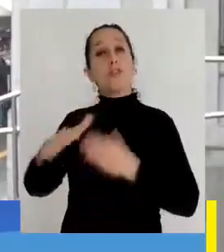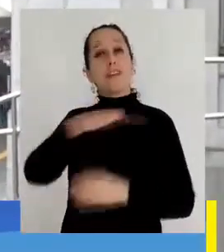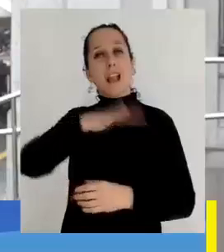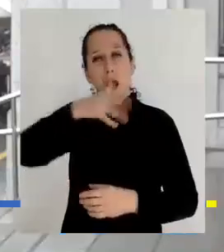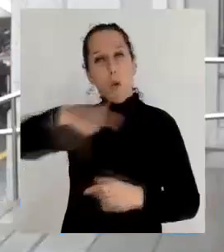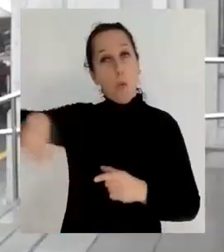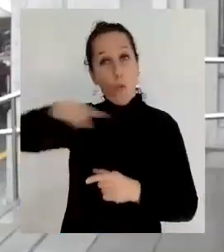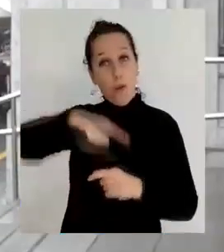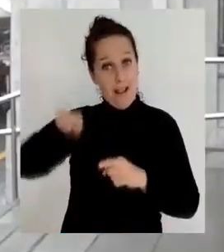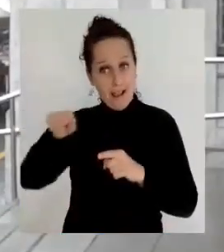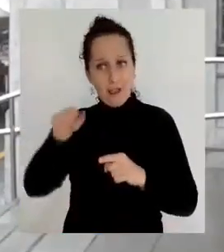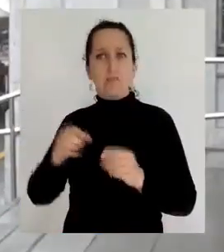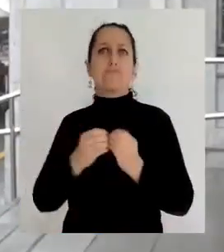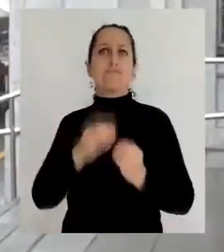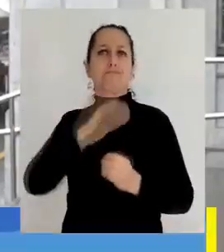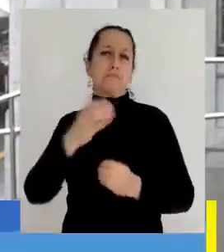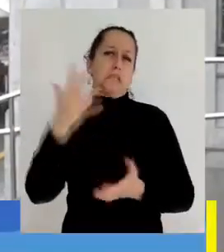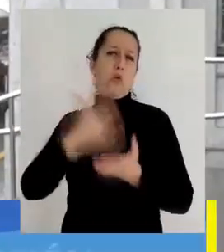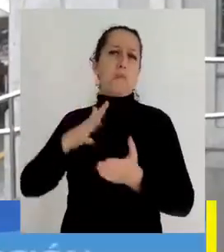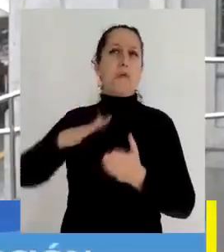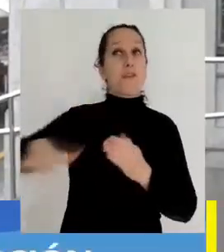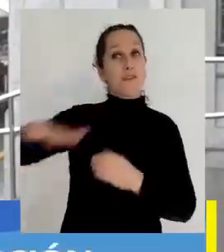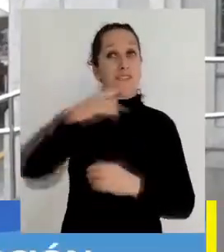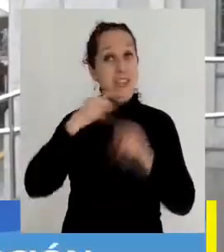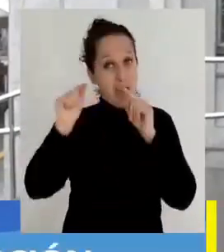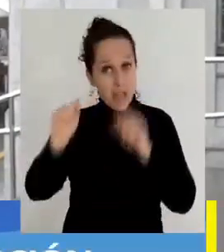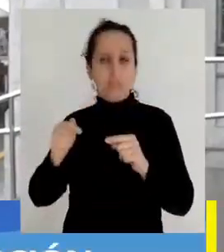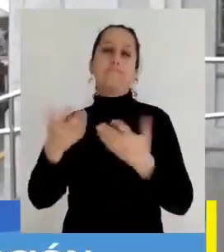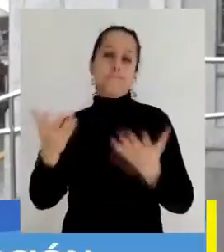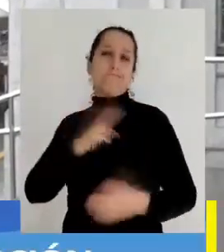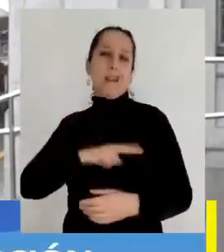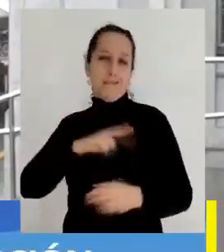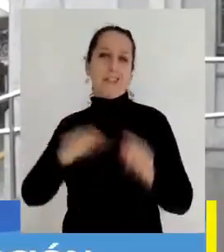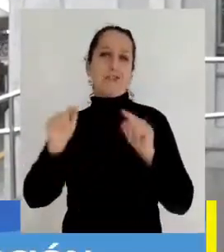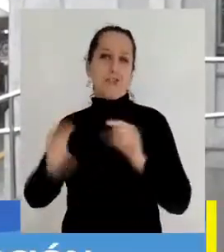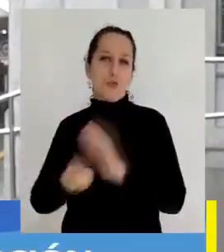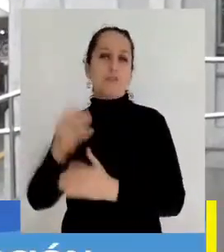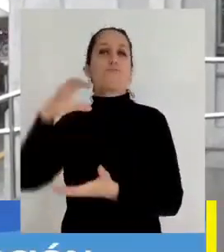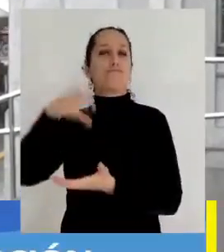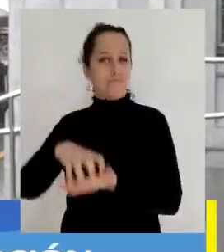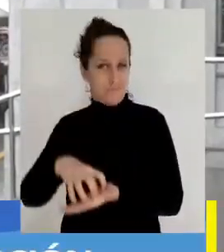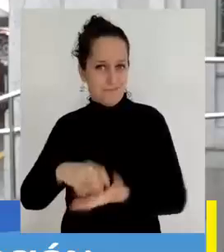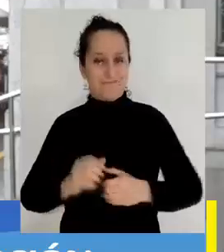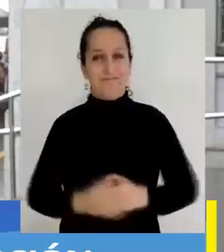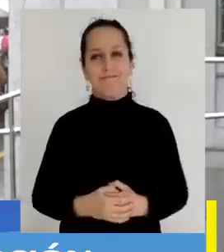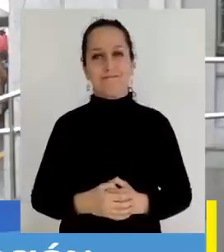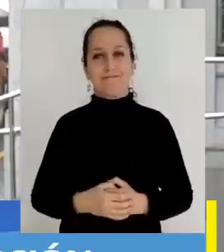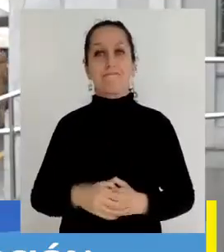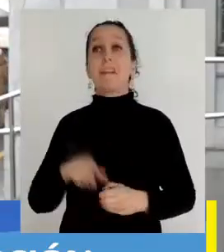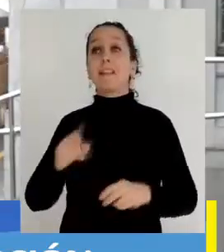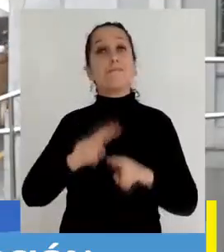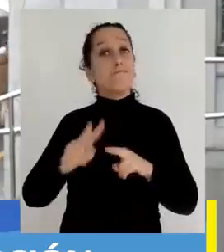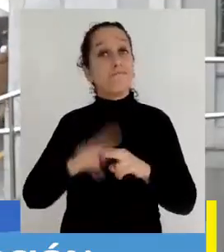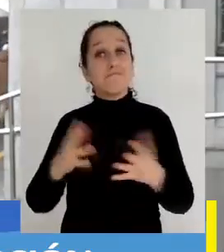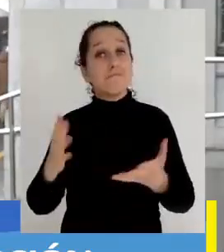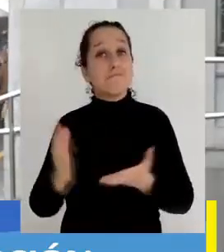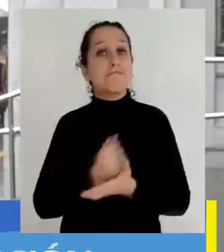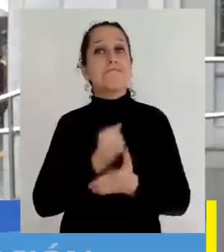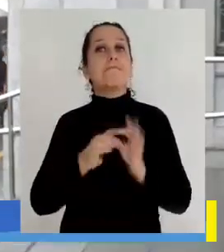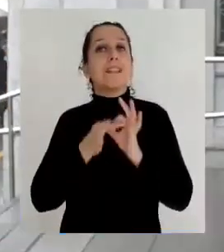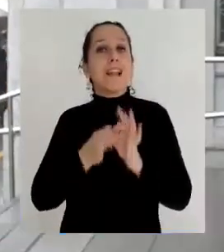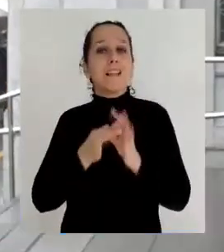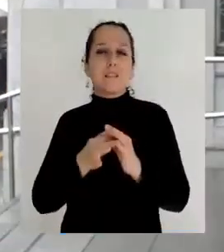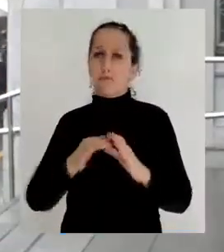beneficiará a más de 5.000 adultos mayores que viven en ese sector de nuestra comuna. Esto se logró gracias a una